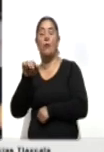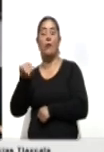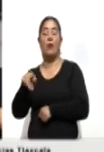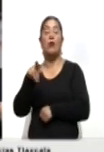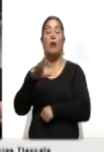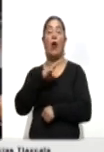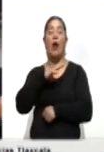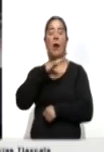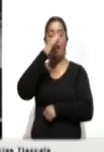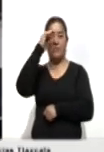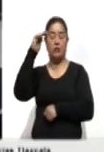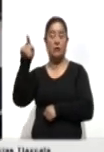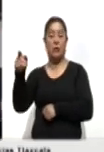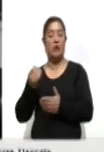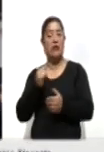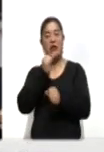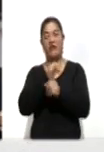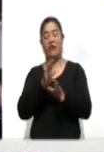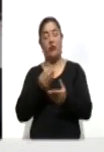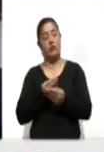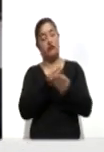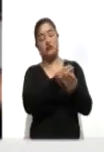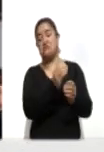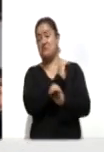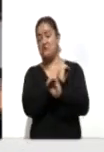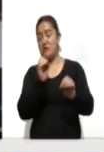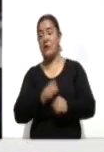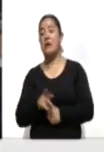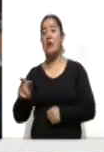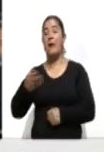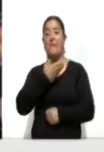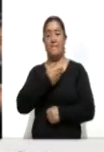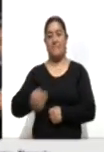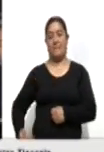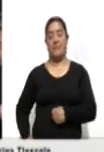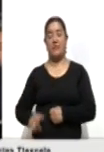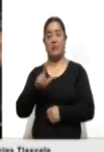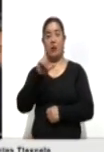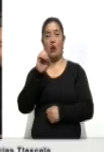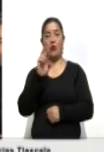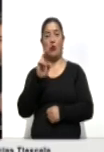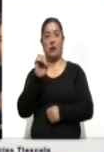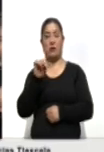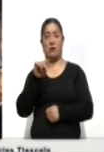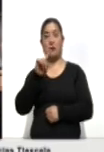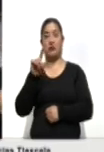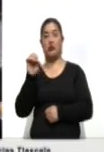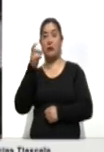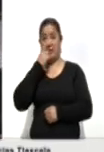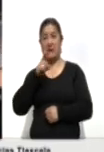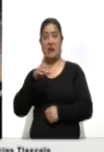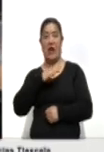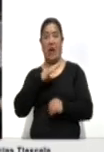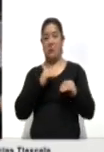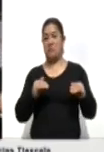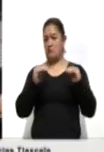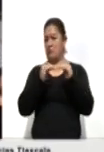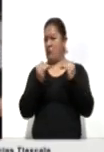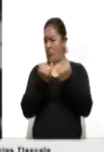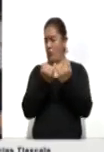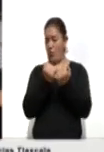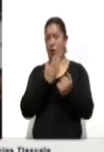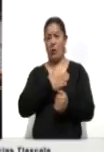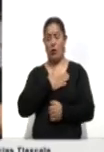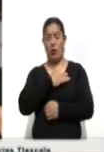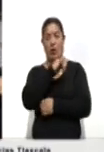informe de ingresos y gastos. El consejero presidente Lorenzo Córdoba negó que la resolución haya sido parcial al asegurar que el INE no está en